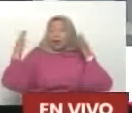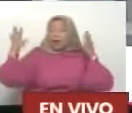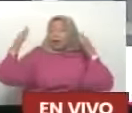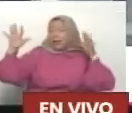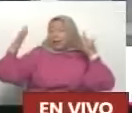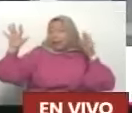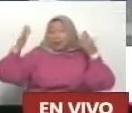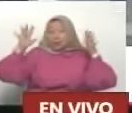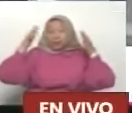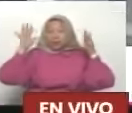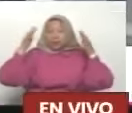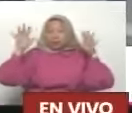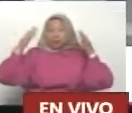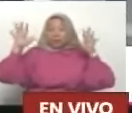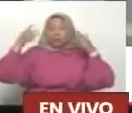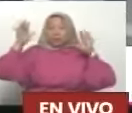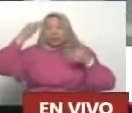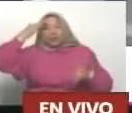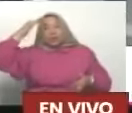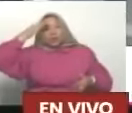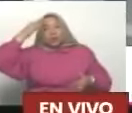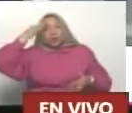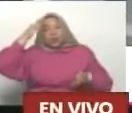Saluden la casa Chicas Saluden